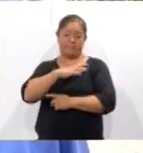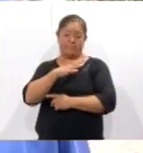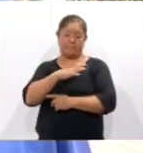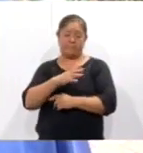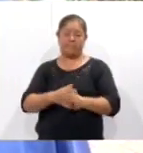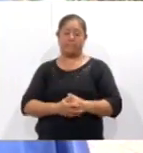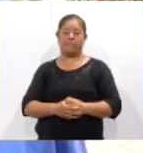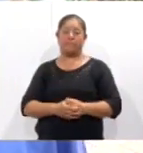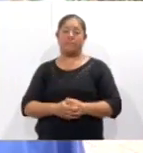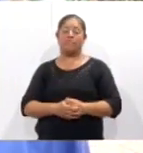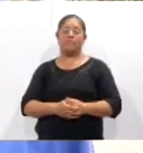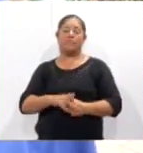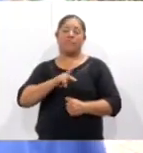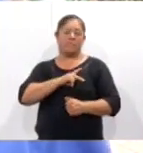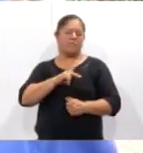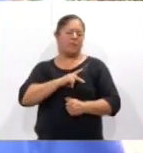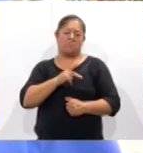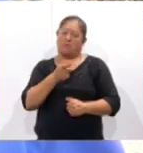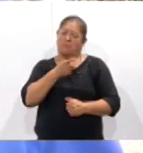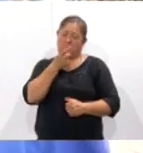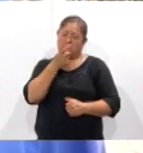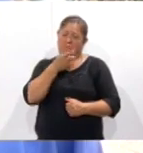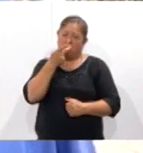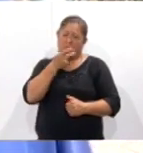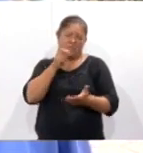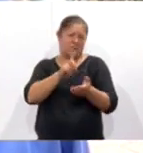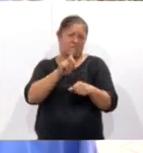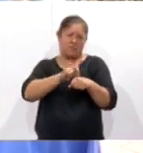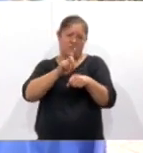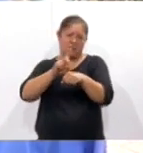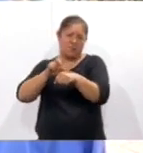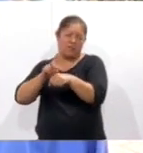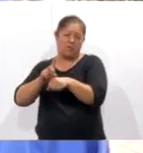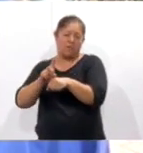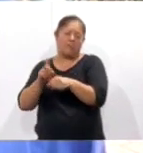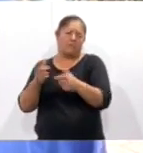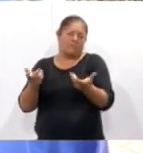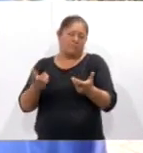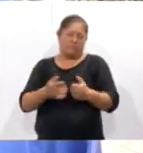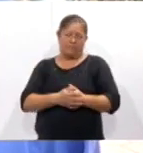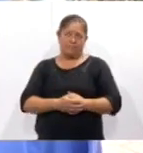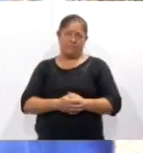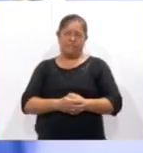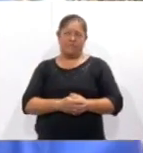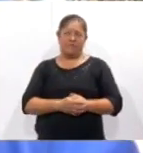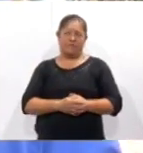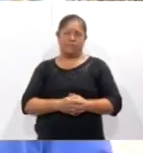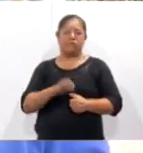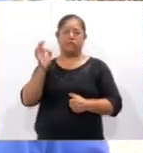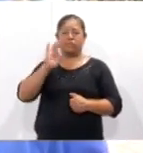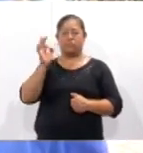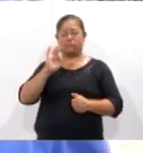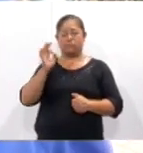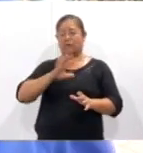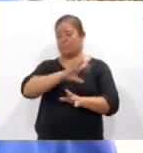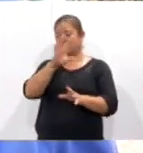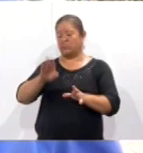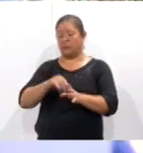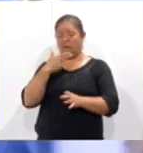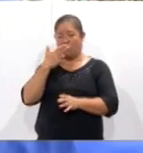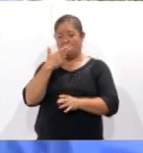hablar cotidiano. Entonces, pues, tratamos en cierta manera, a lo mejor, no, de que